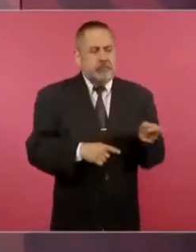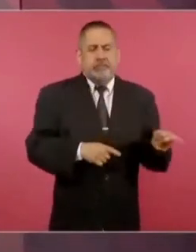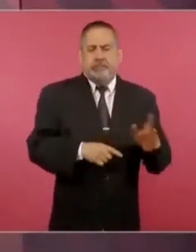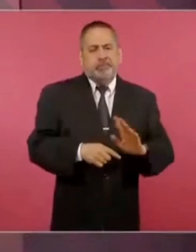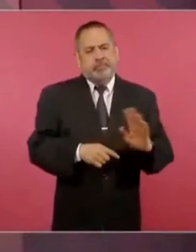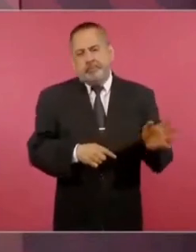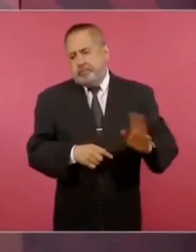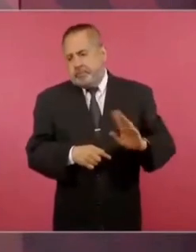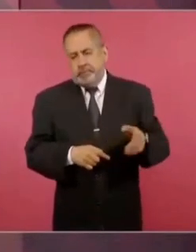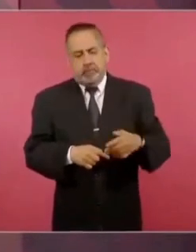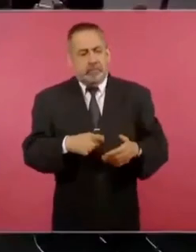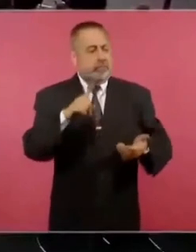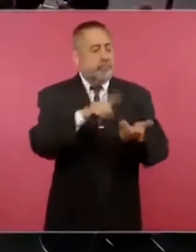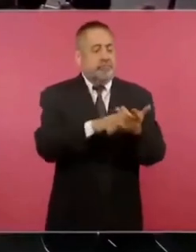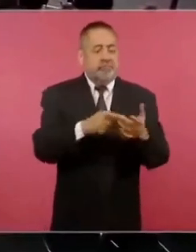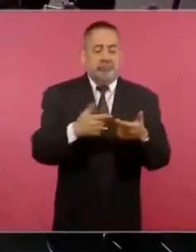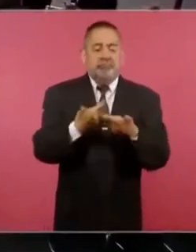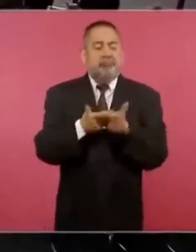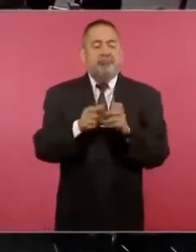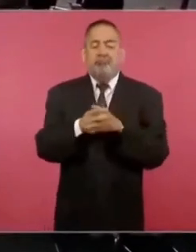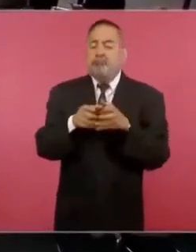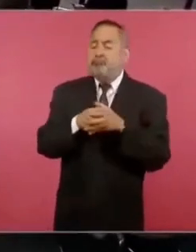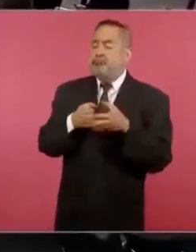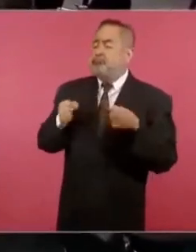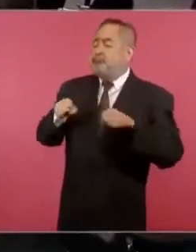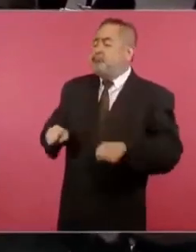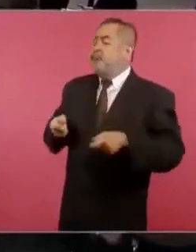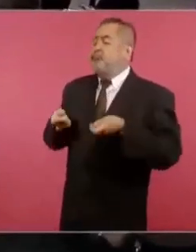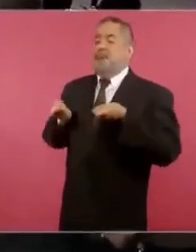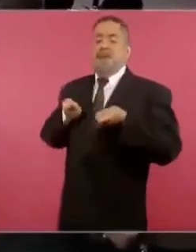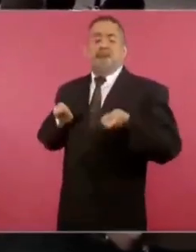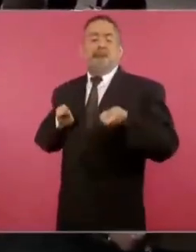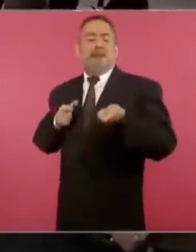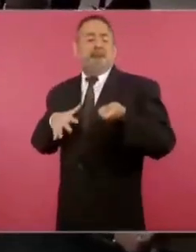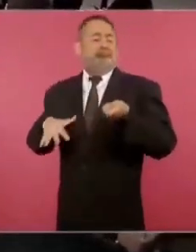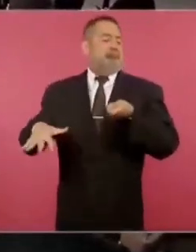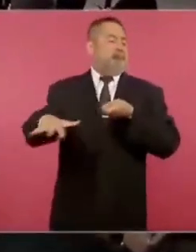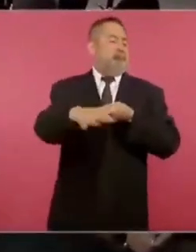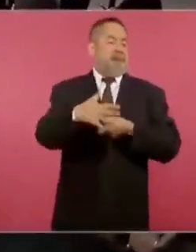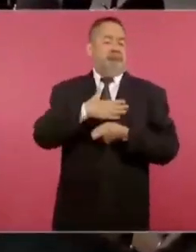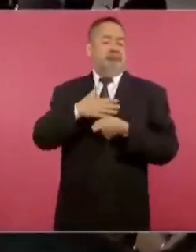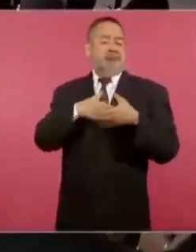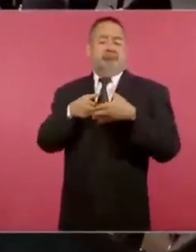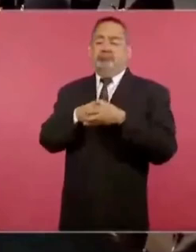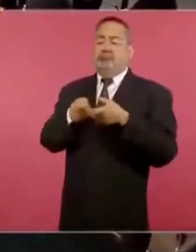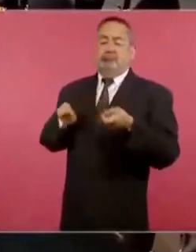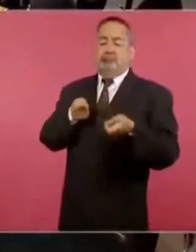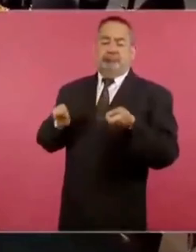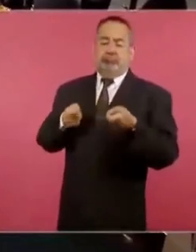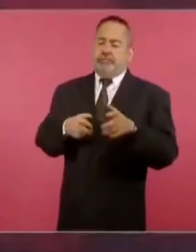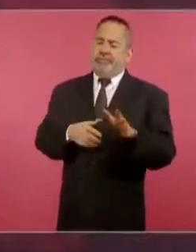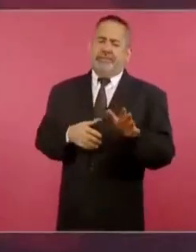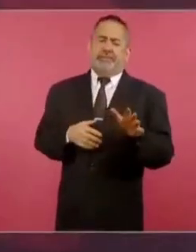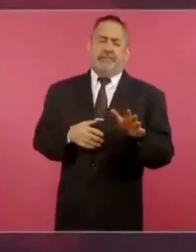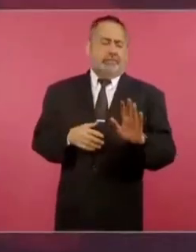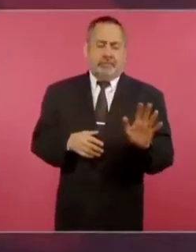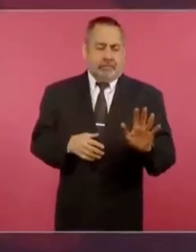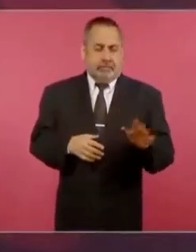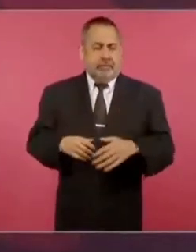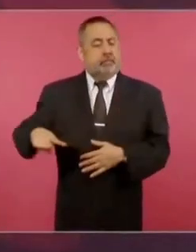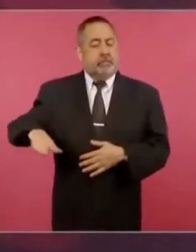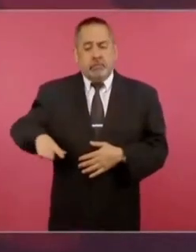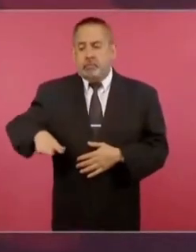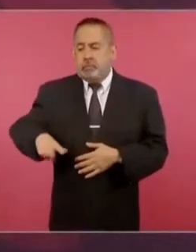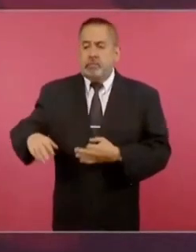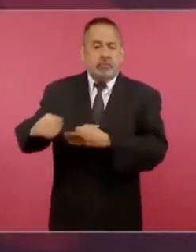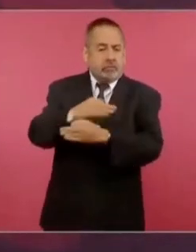los oligarcas a dominar México, que el gobierno sea